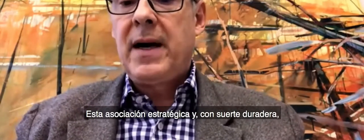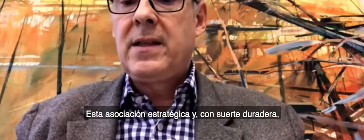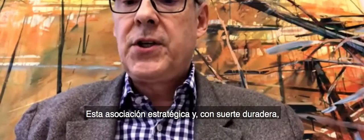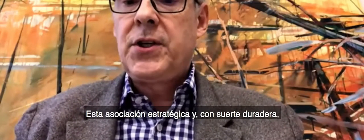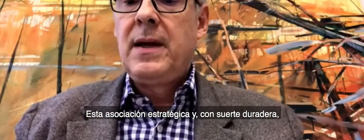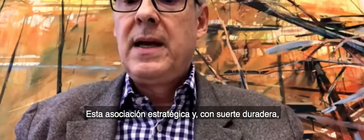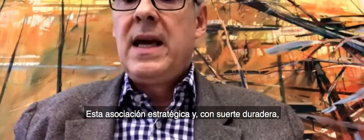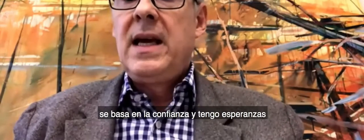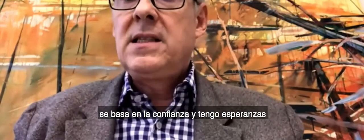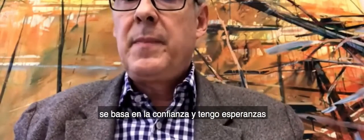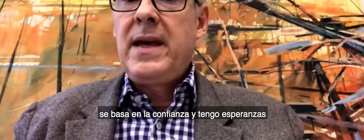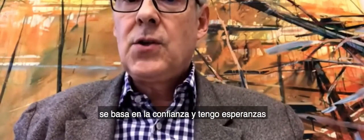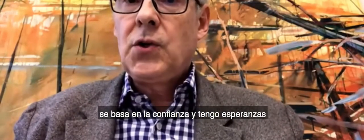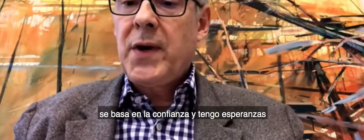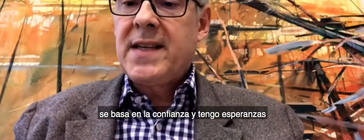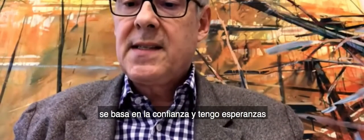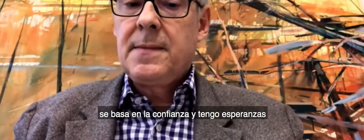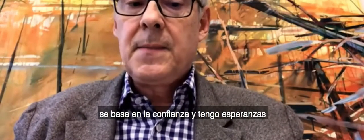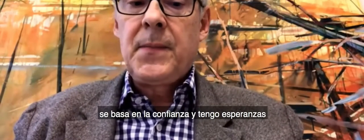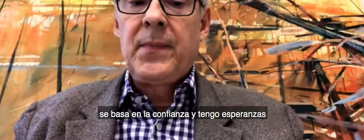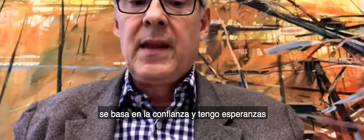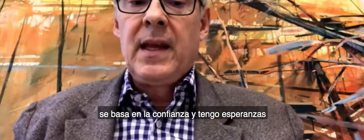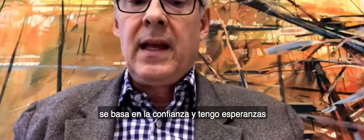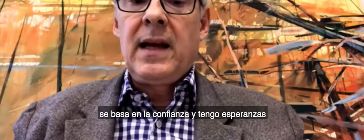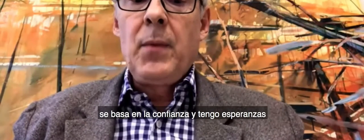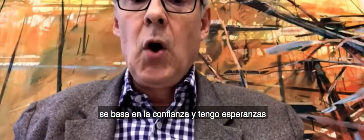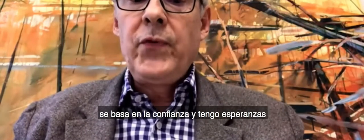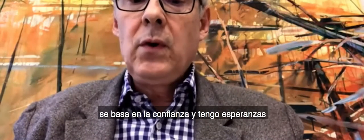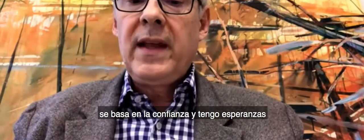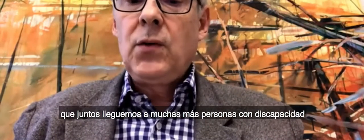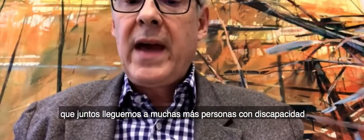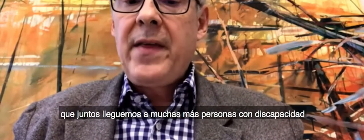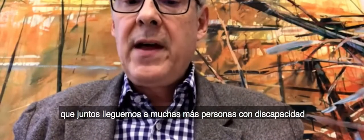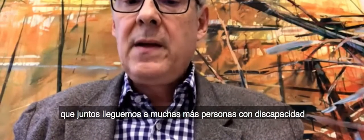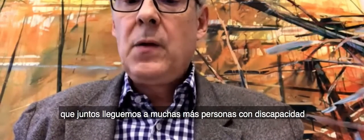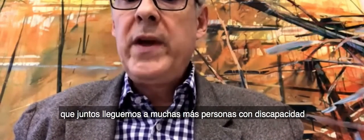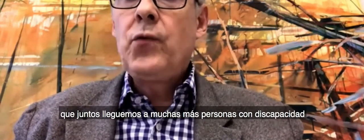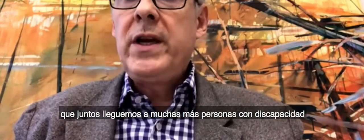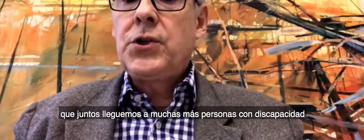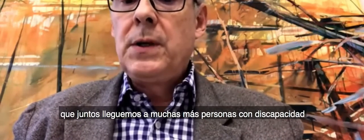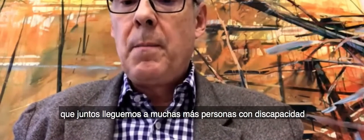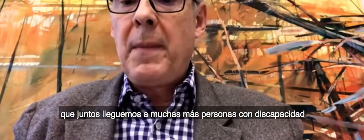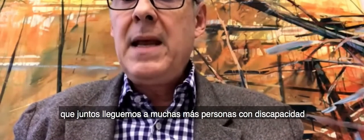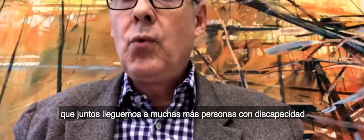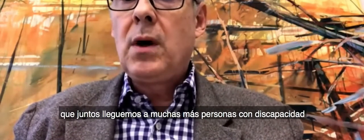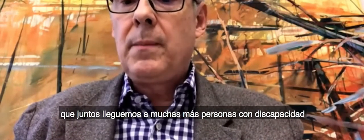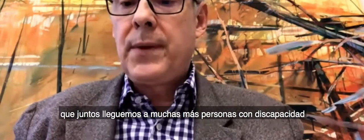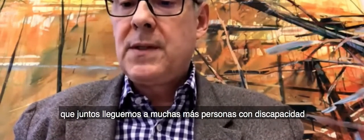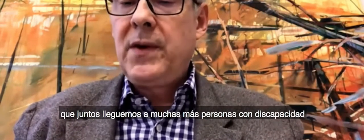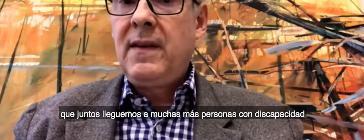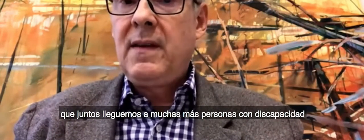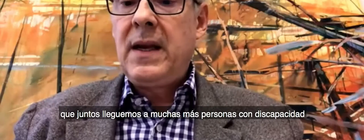-lasting partnership is based on trust. And I'm hopeful that together we reach many